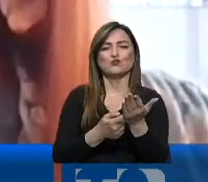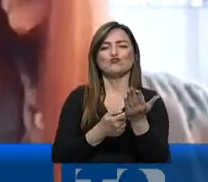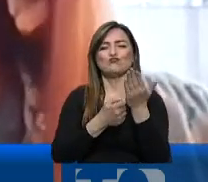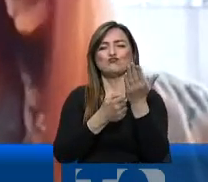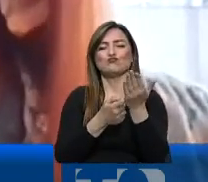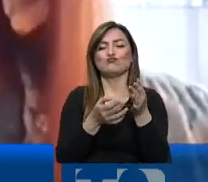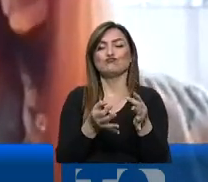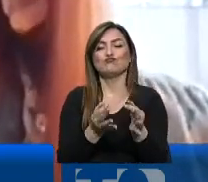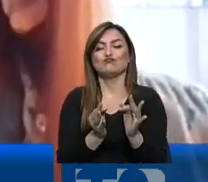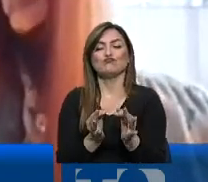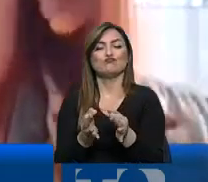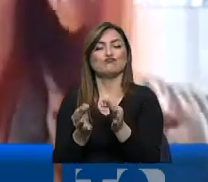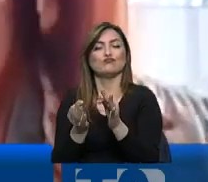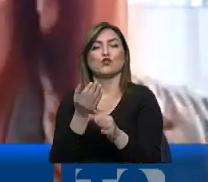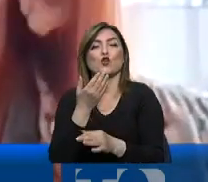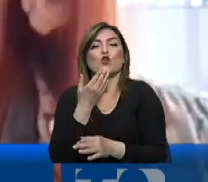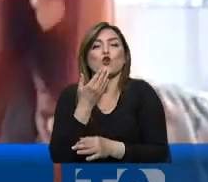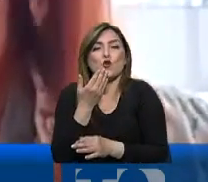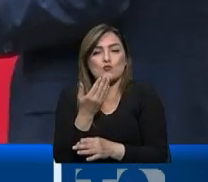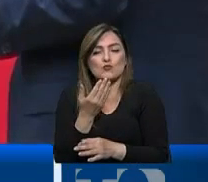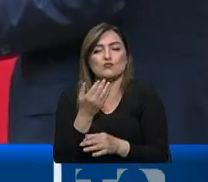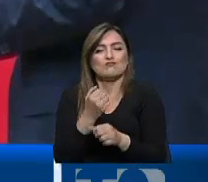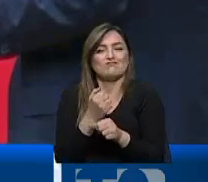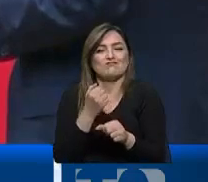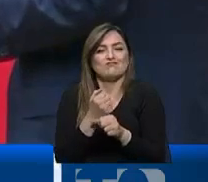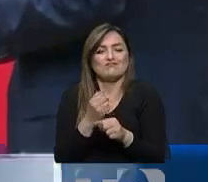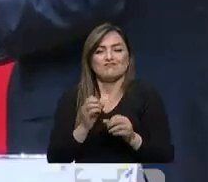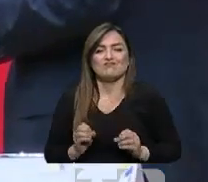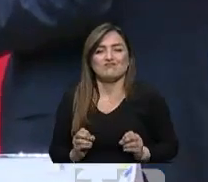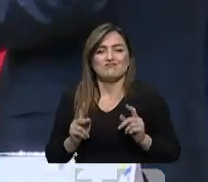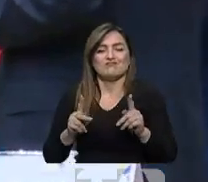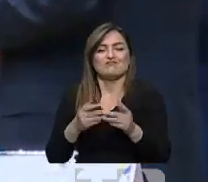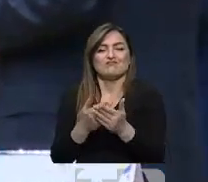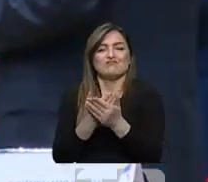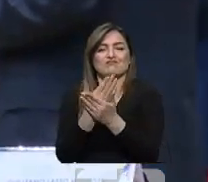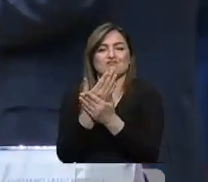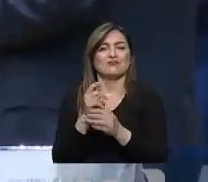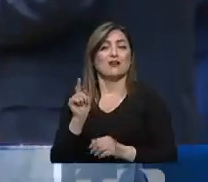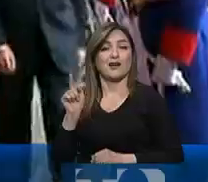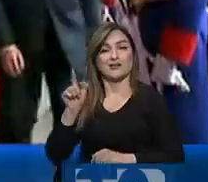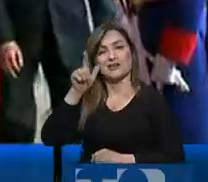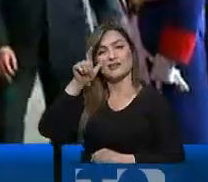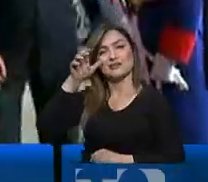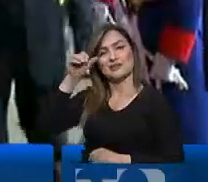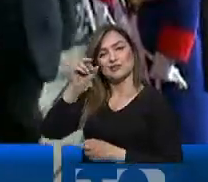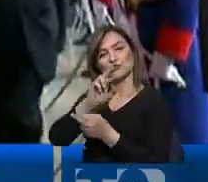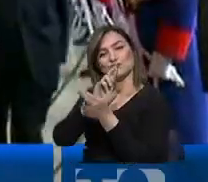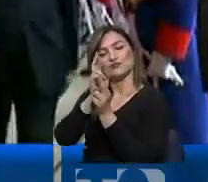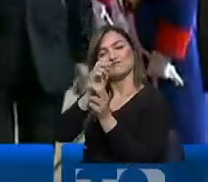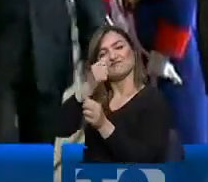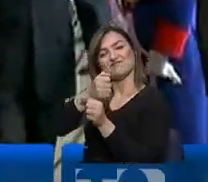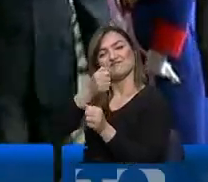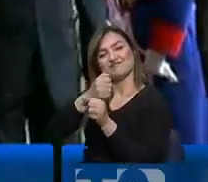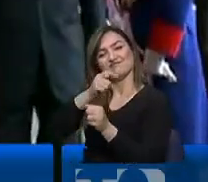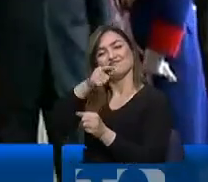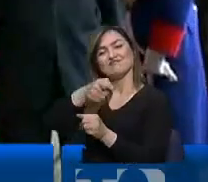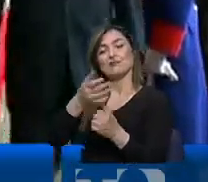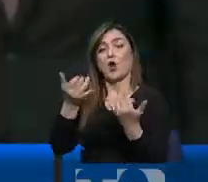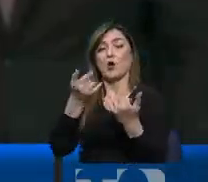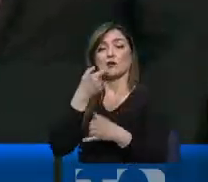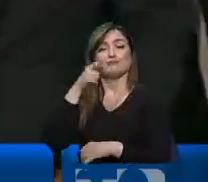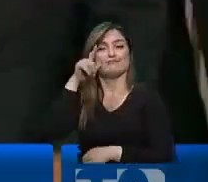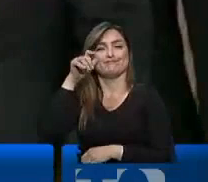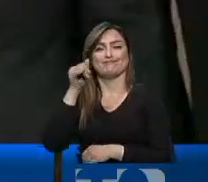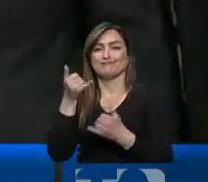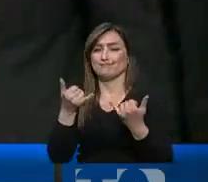formas de cómo incentivar el trabajo. Y eso era lo que debía buscar la reforma laboral, que ahora, según lo recientemente dicho por el